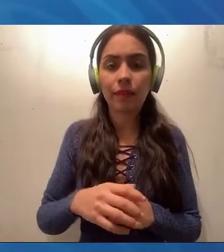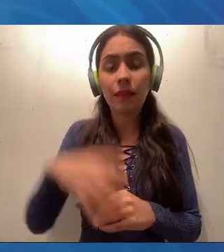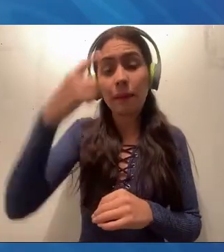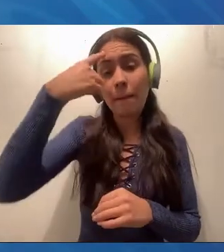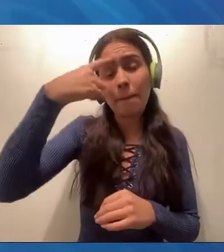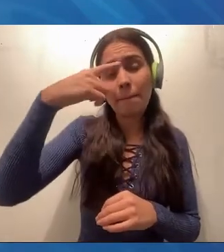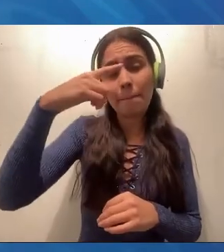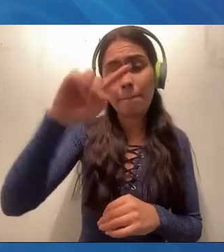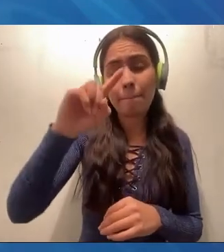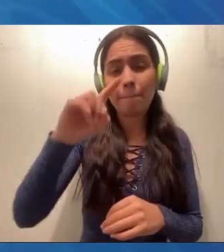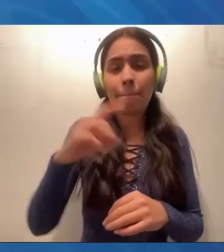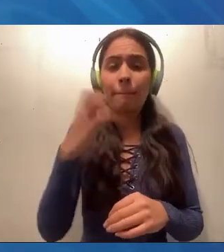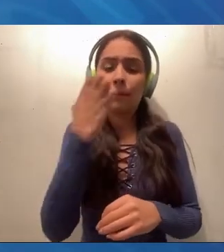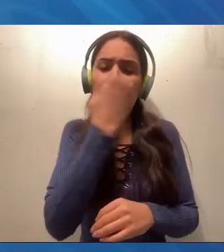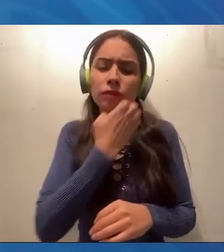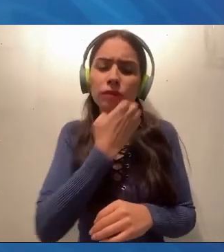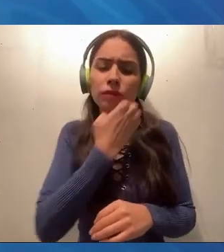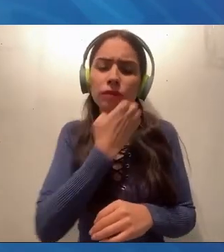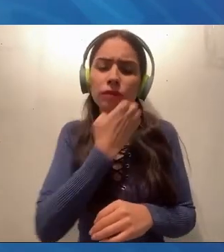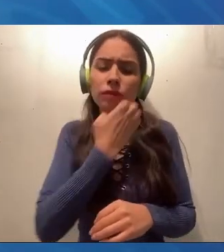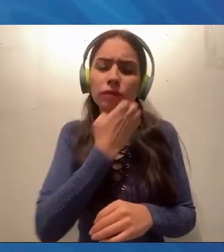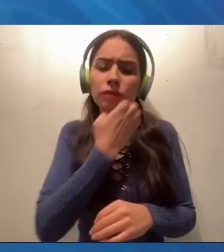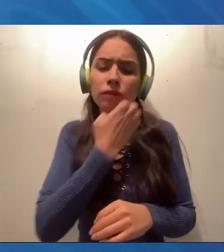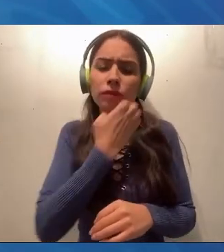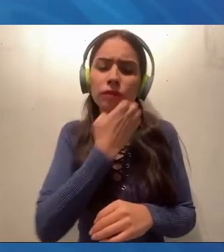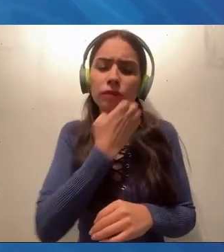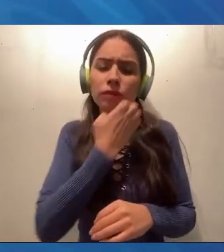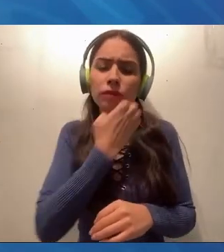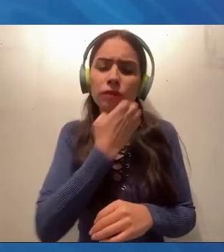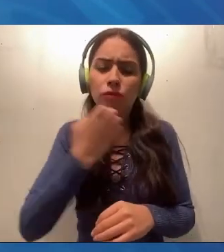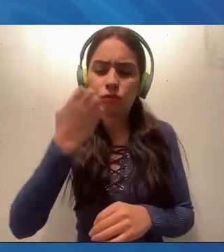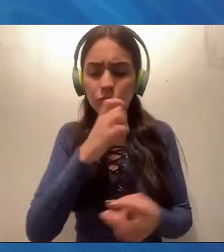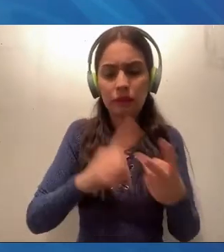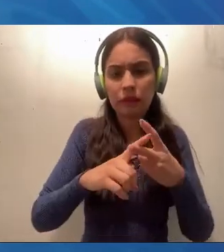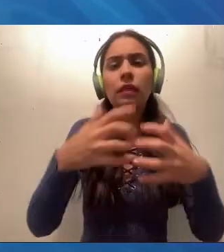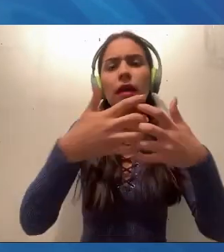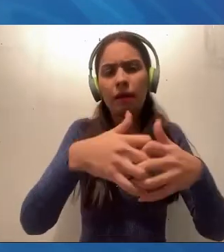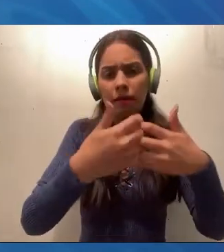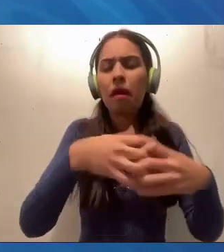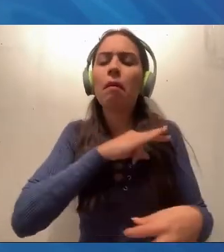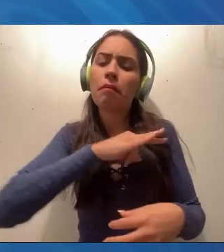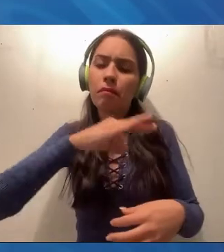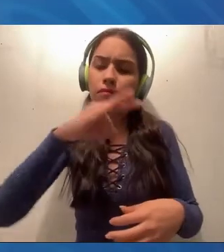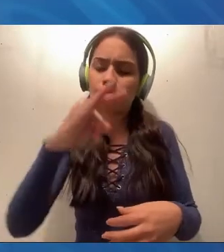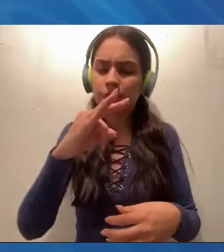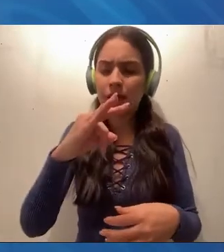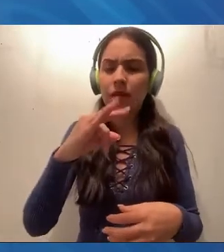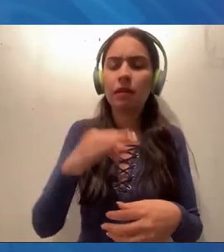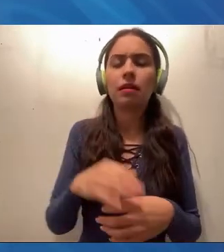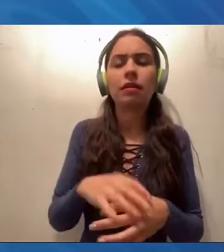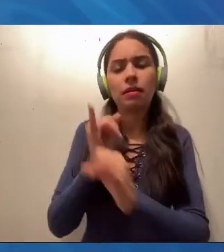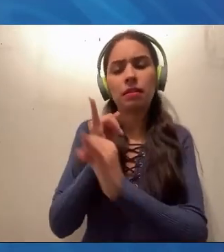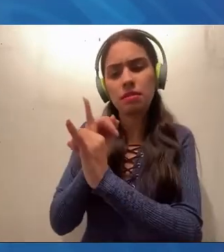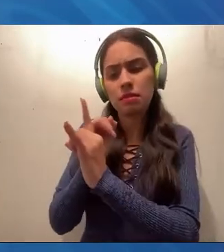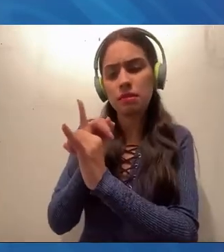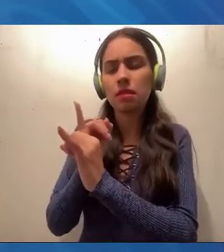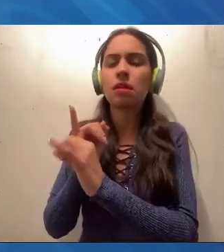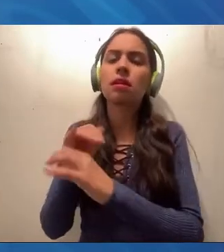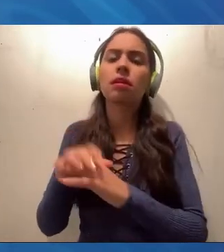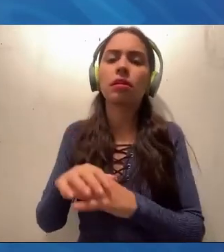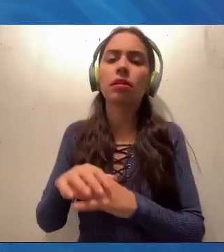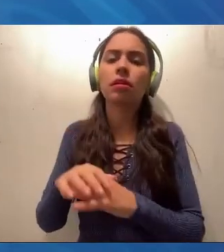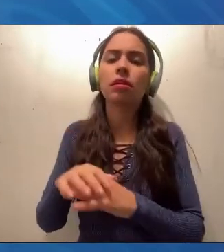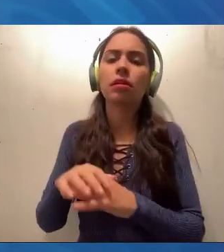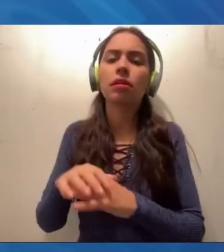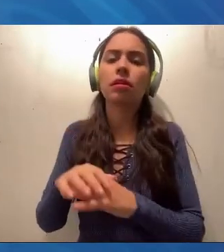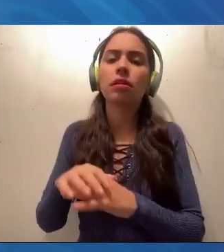se puede hacer algún tipo de acuerdo con el Fideicomiso de Puentes Fronterizos y estará disponible esta tecnología para la ciudad. Y